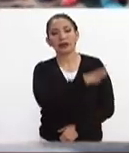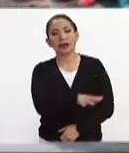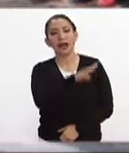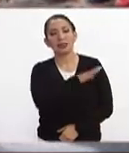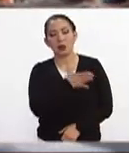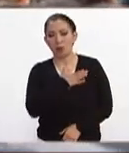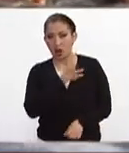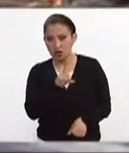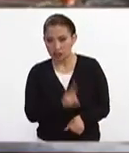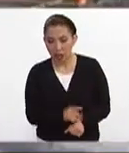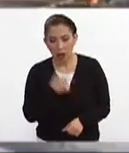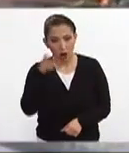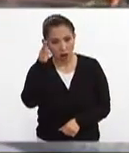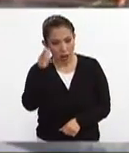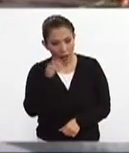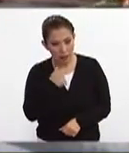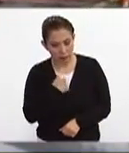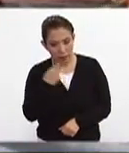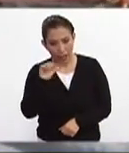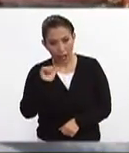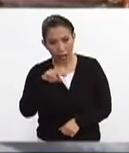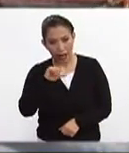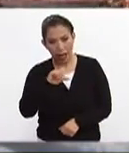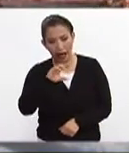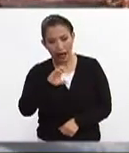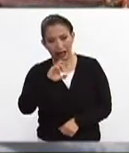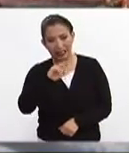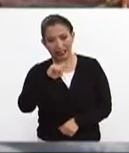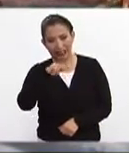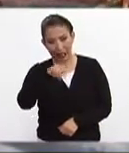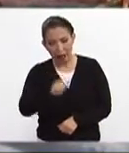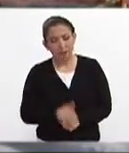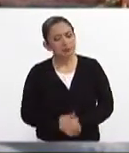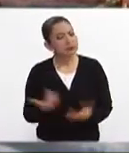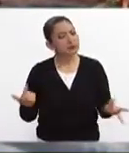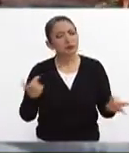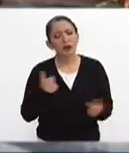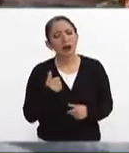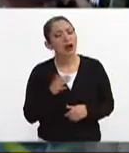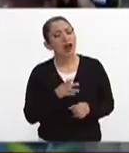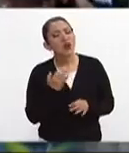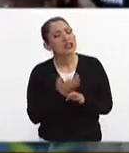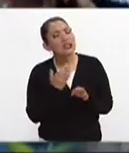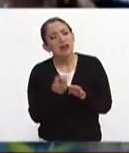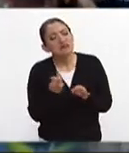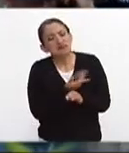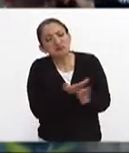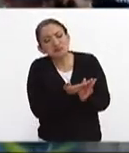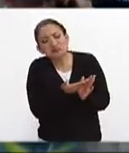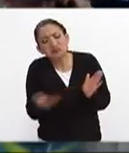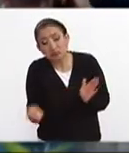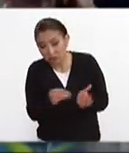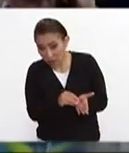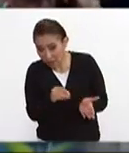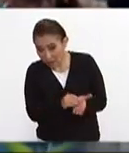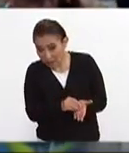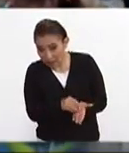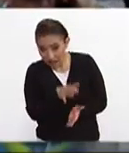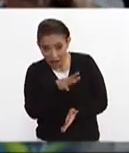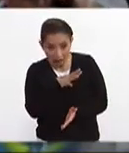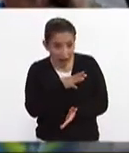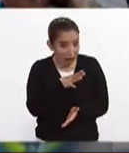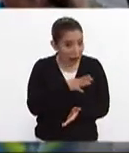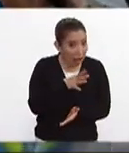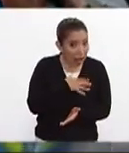Muy buenos días, les saluda con mucho gusto Ana Cristina Olvera. ¿Cuál es la situación hasta este momento? ¿Todavía se tiene